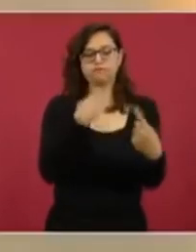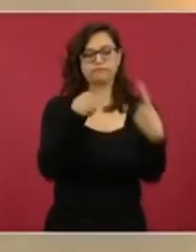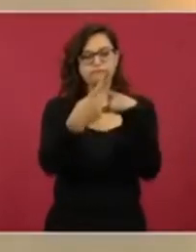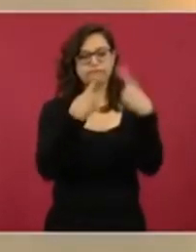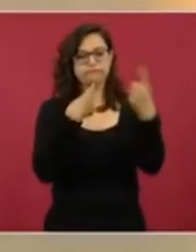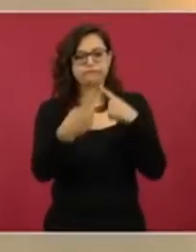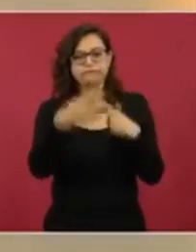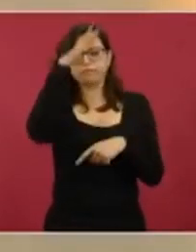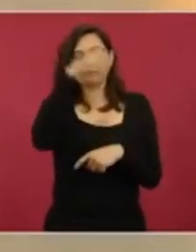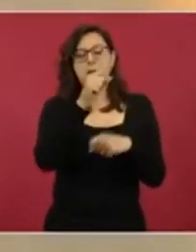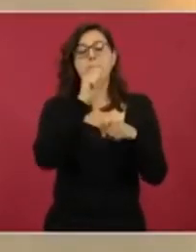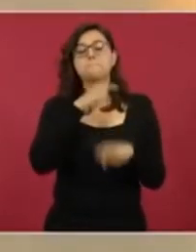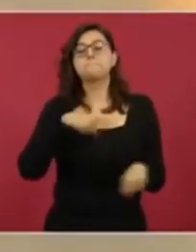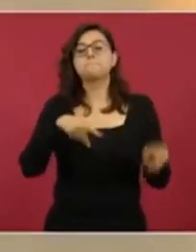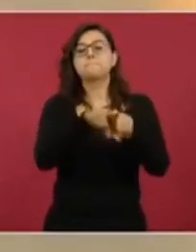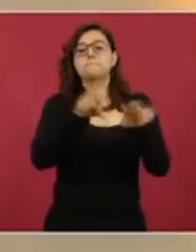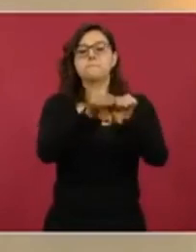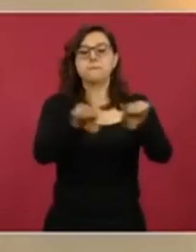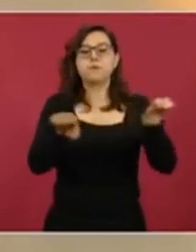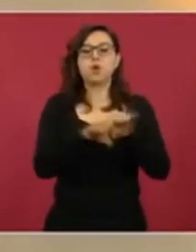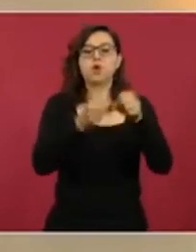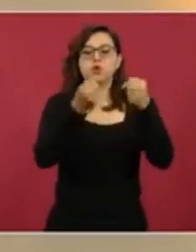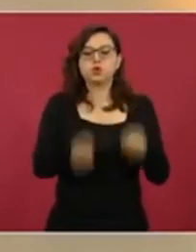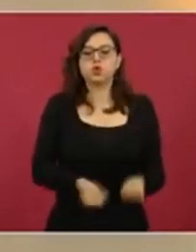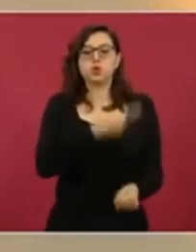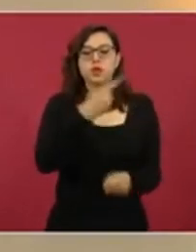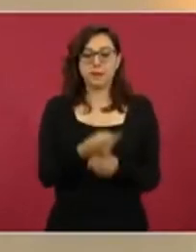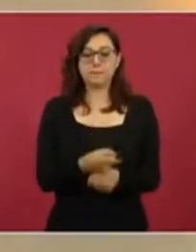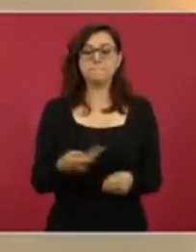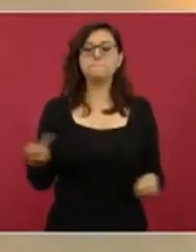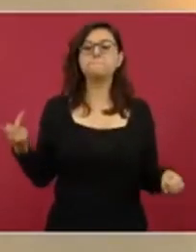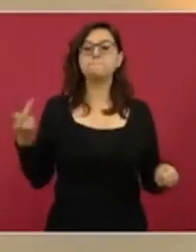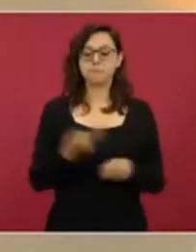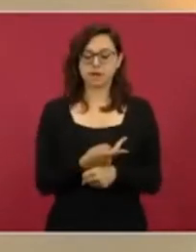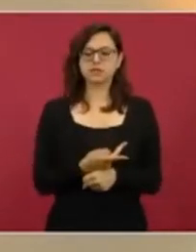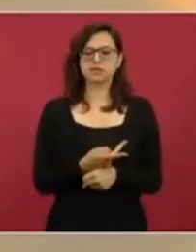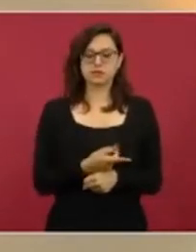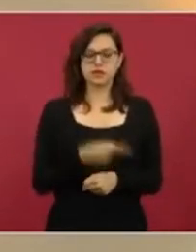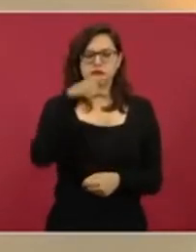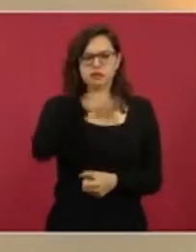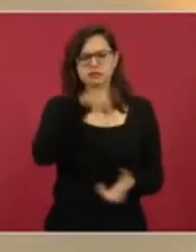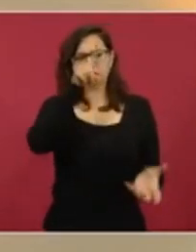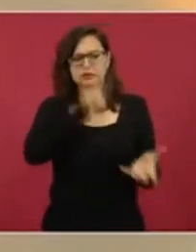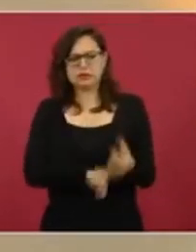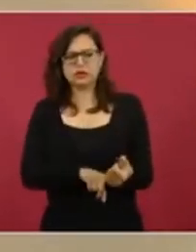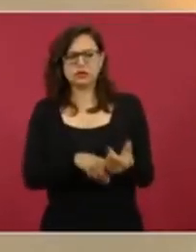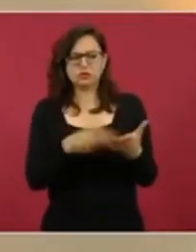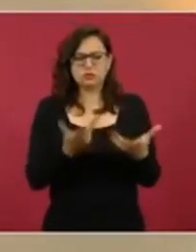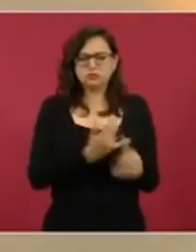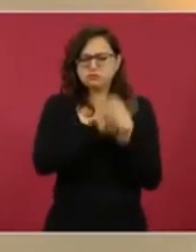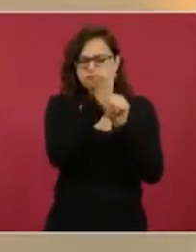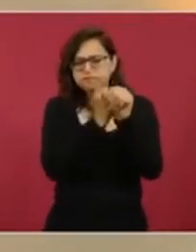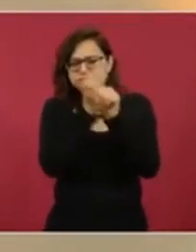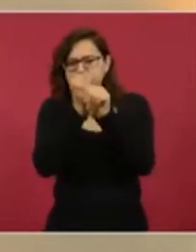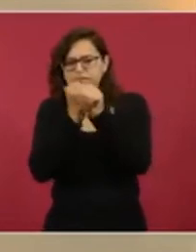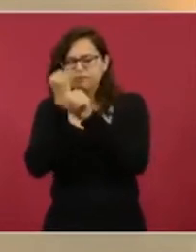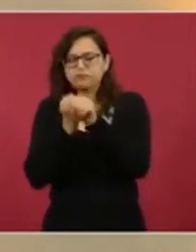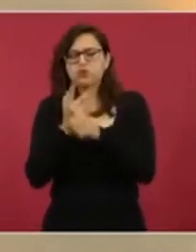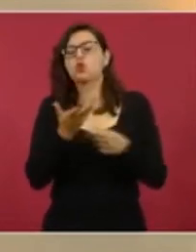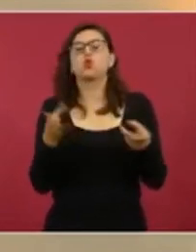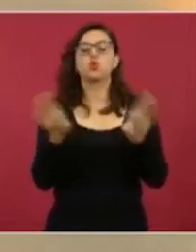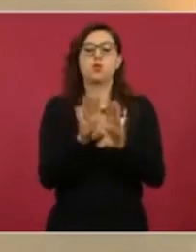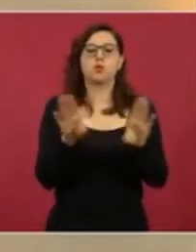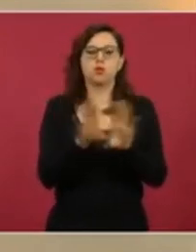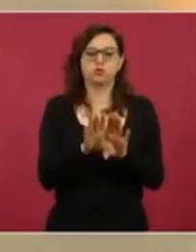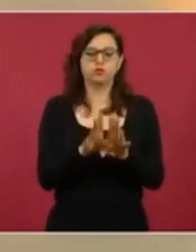para poder contribuir a la investigación, al esclarecimiento de los hechos y al castigo